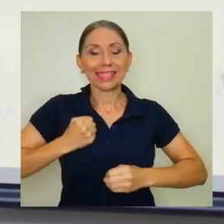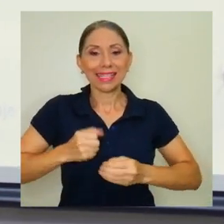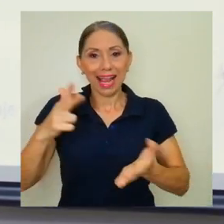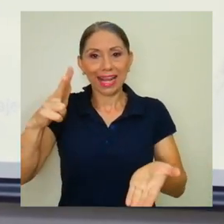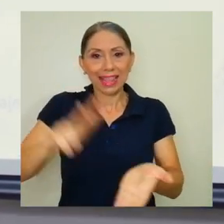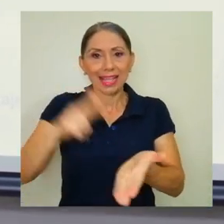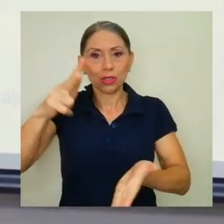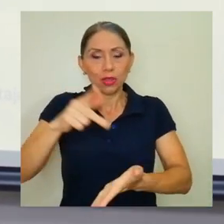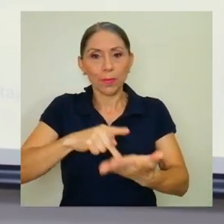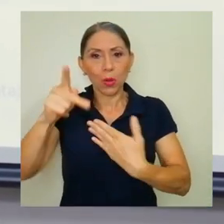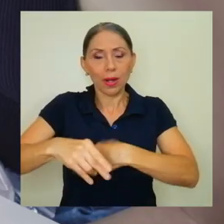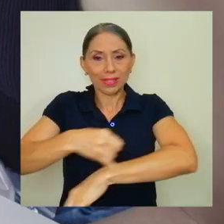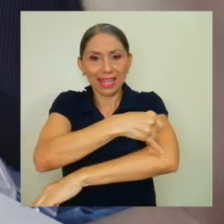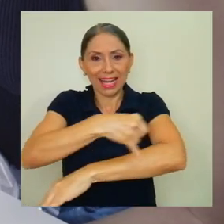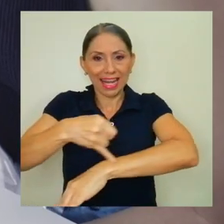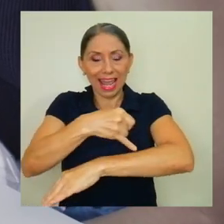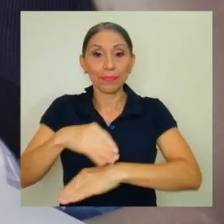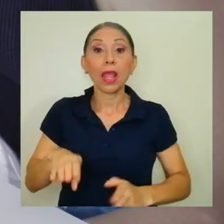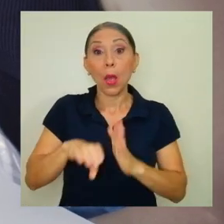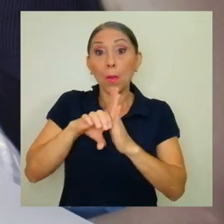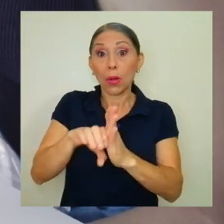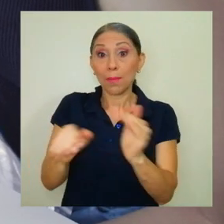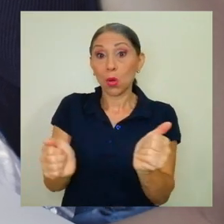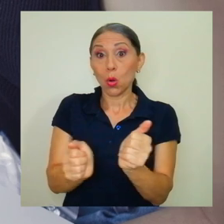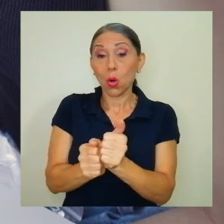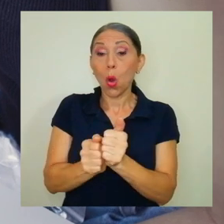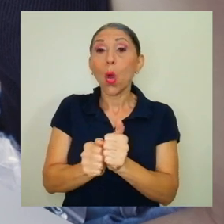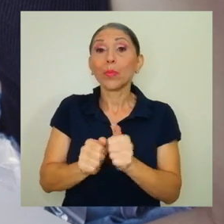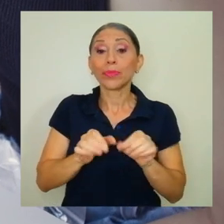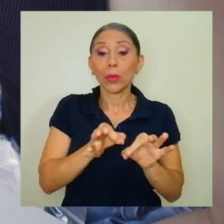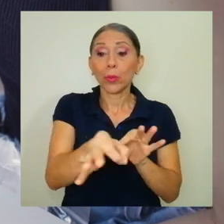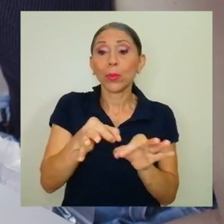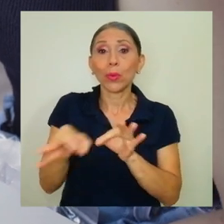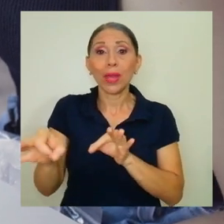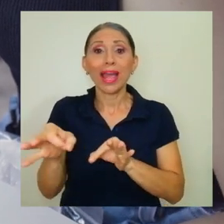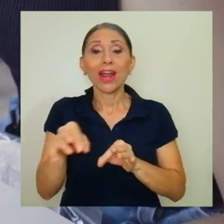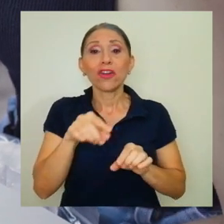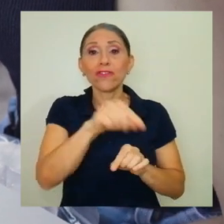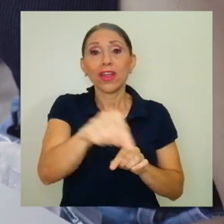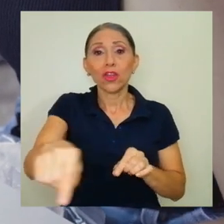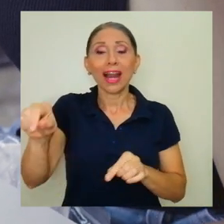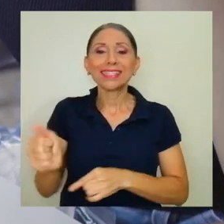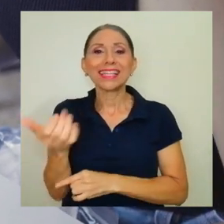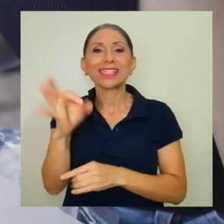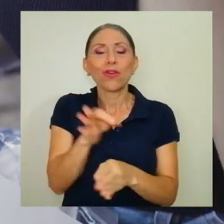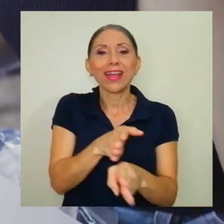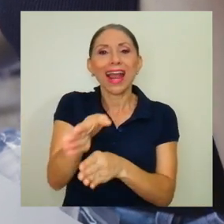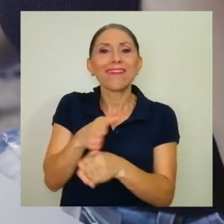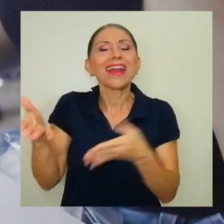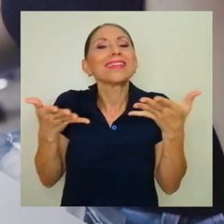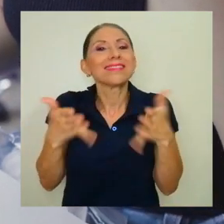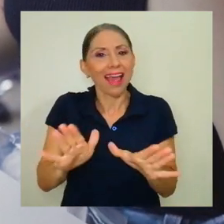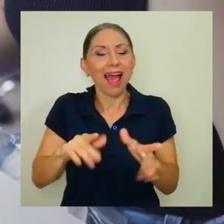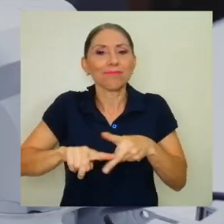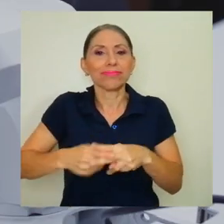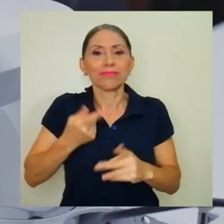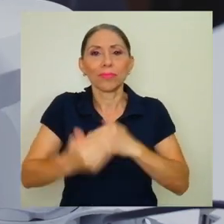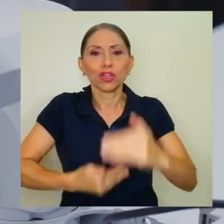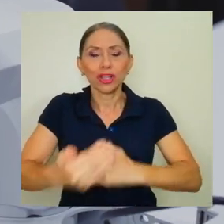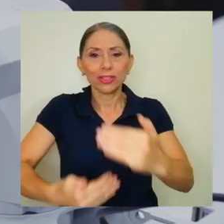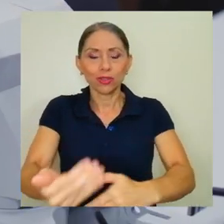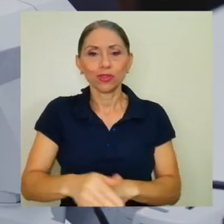de Programas en Ingeniería. En el caso de las sedes regionales, 19 carreras ya se han sometido a estos procesos.